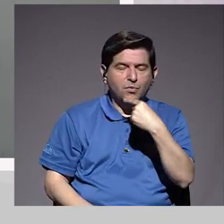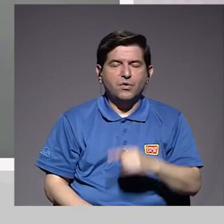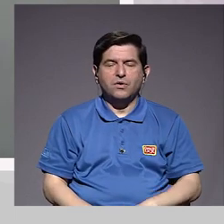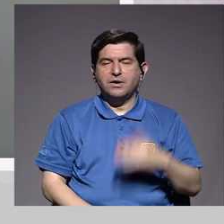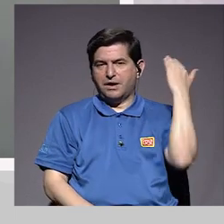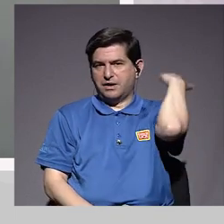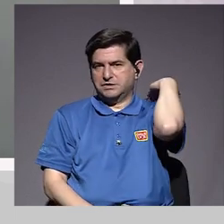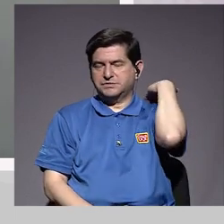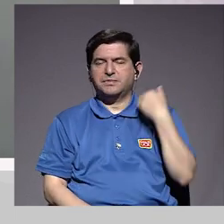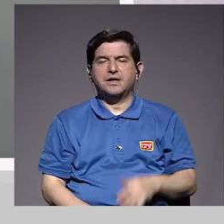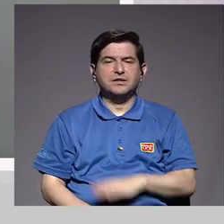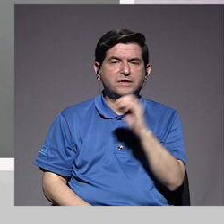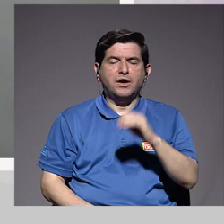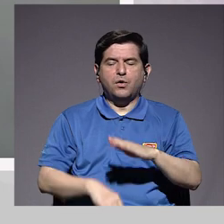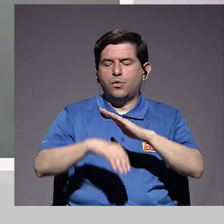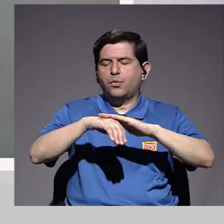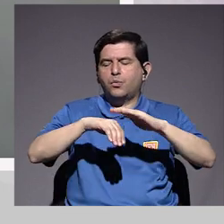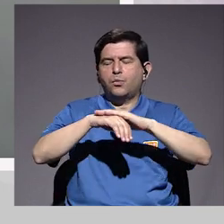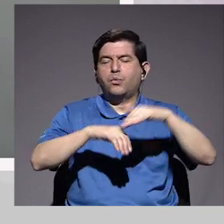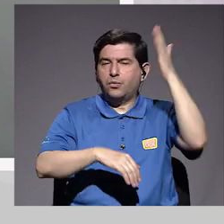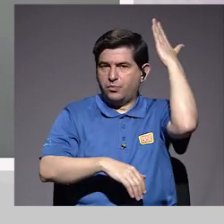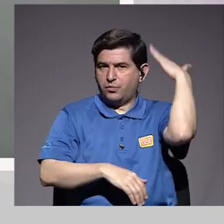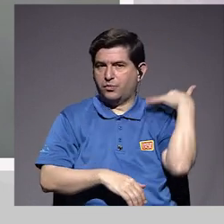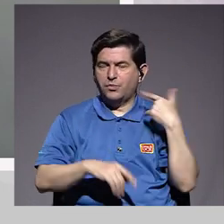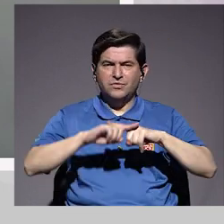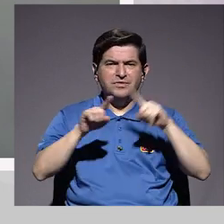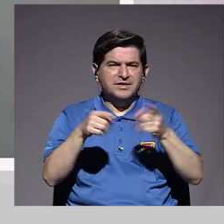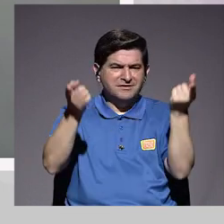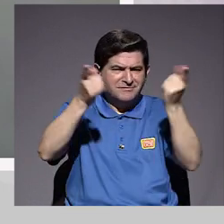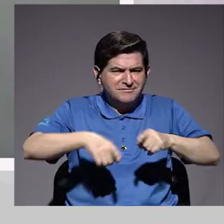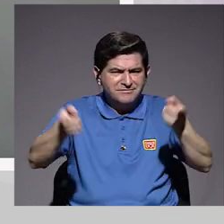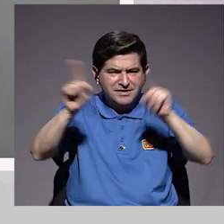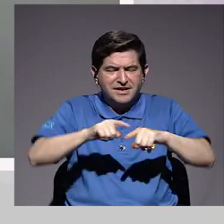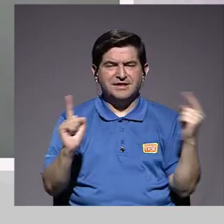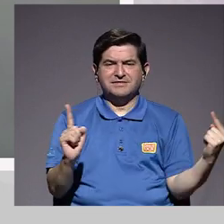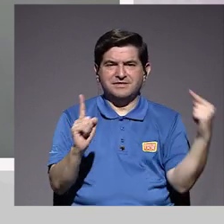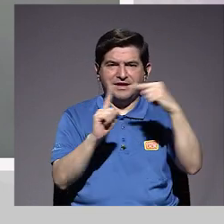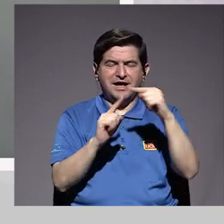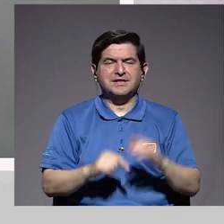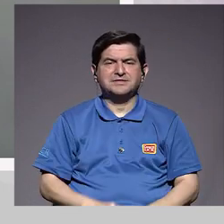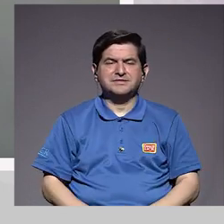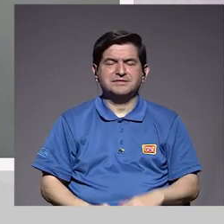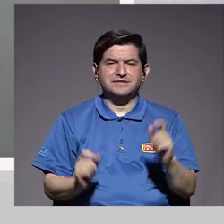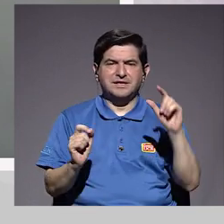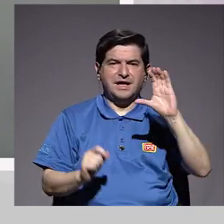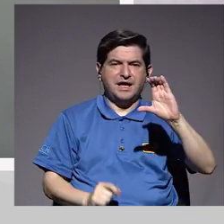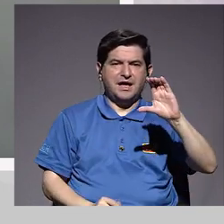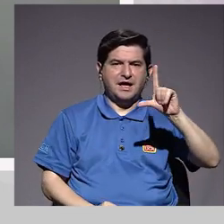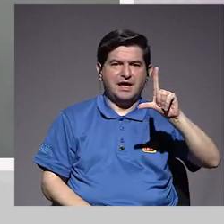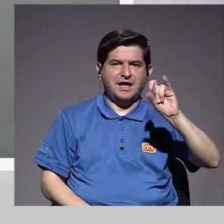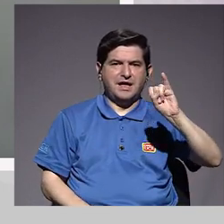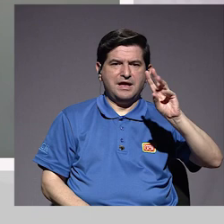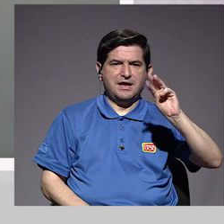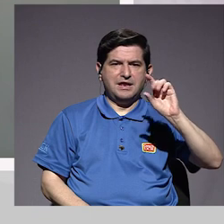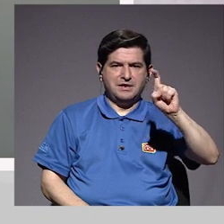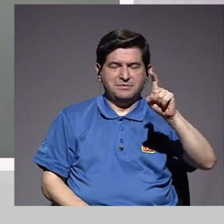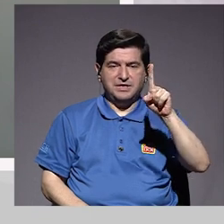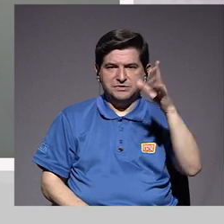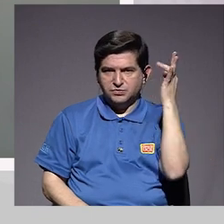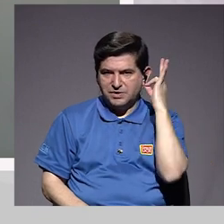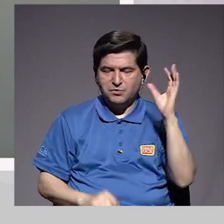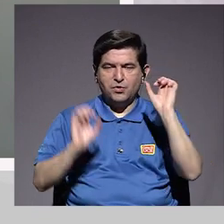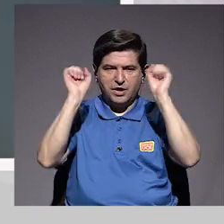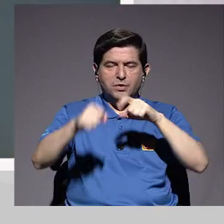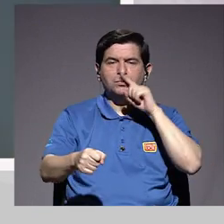que le acaricien el cabello. Hay montones de fenómenos que se pueden dar para poder llegar hasta un punto clímax en la infección sexual de una mujer.